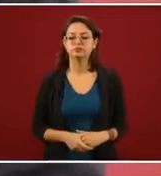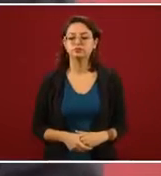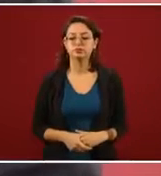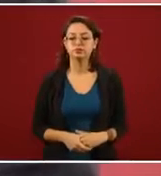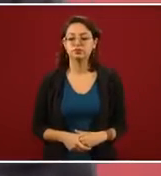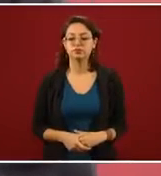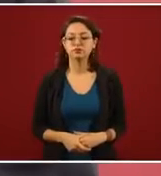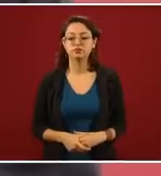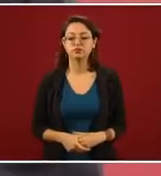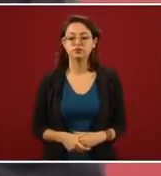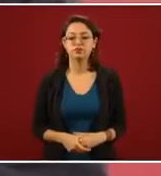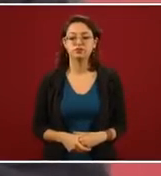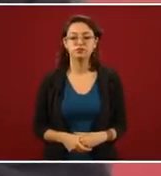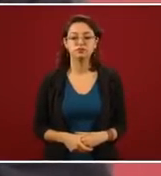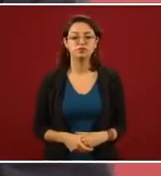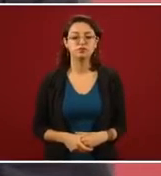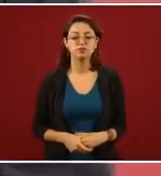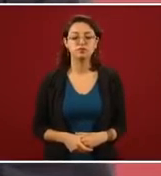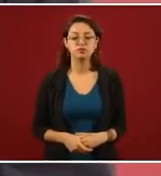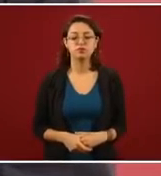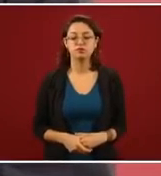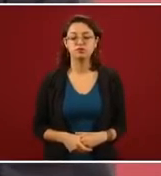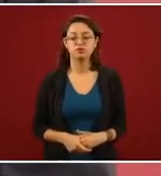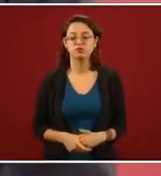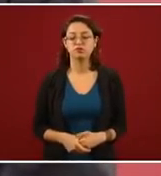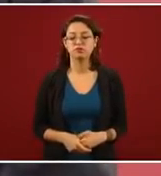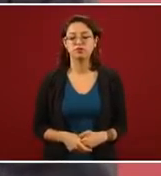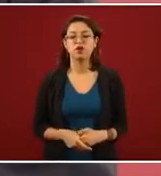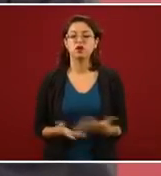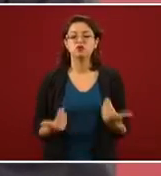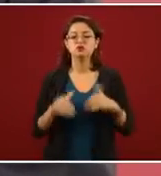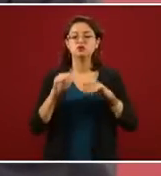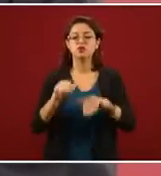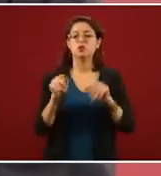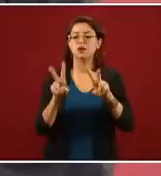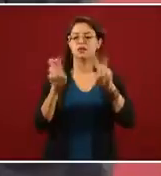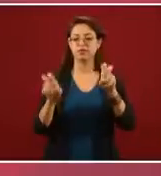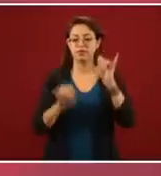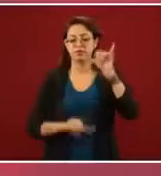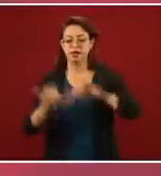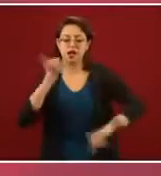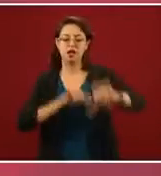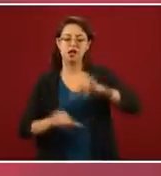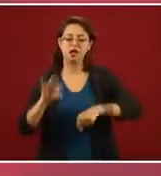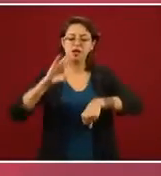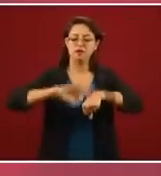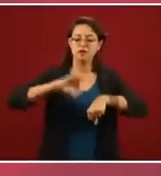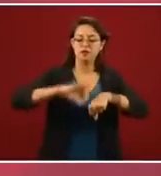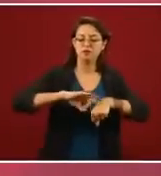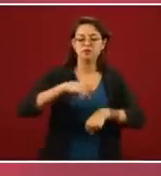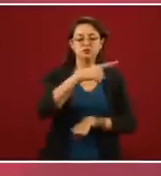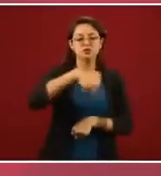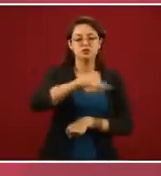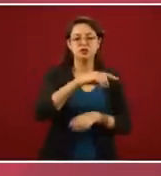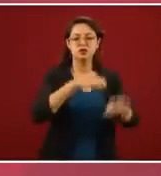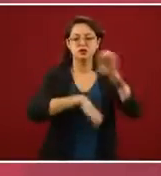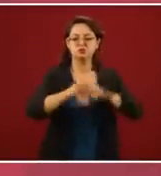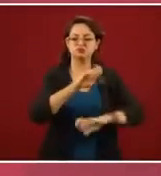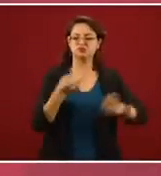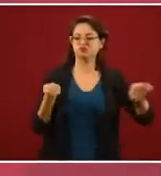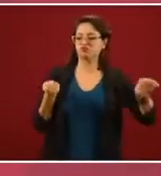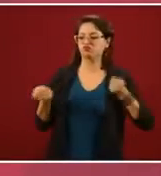monopolios, los que controlaban la venta de medicamentos,